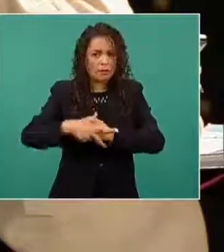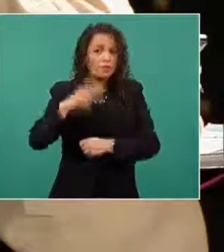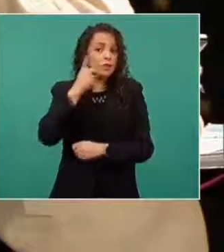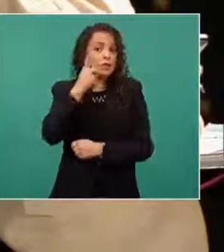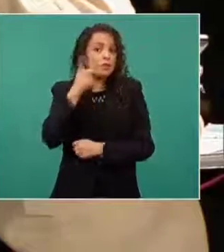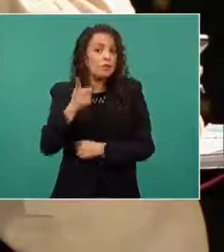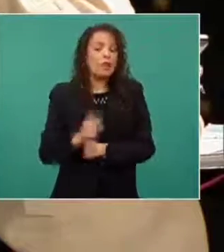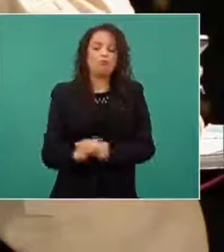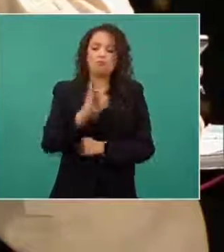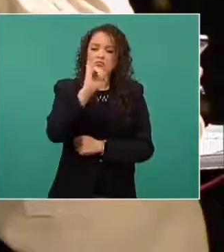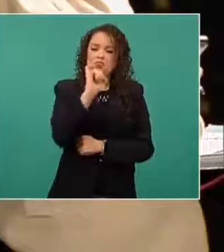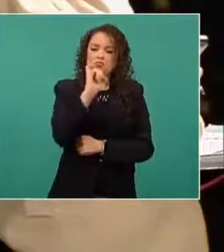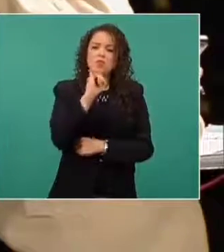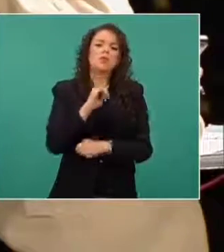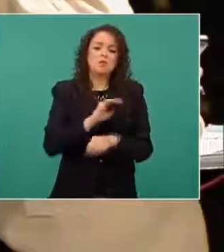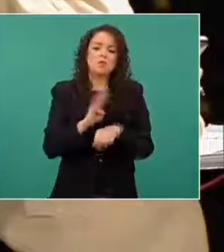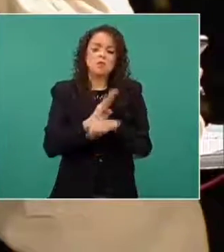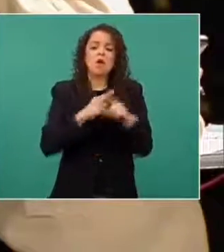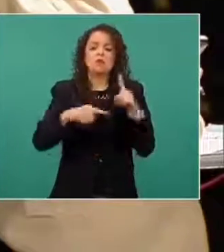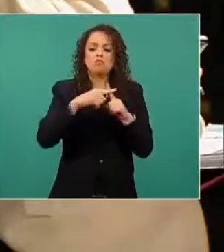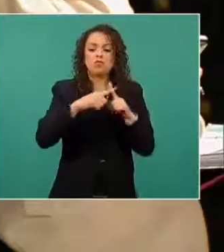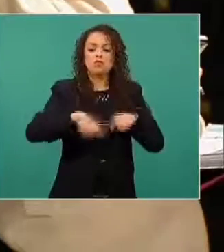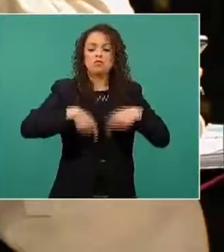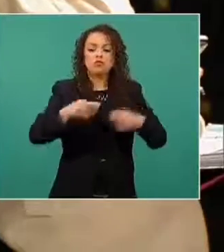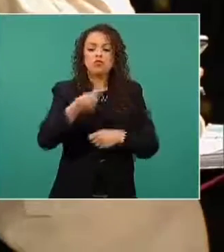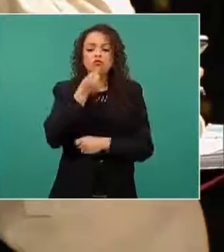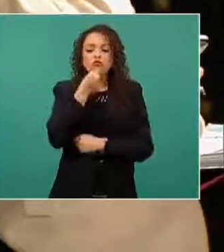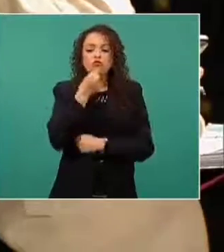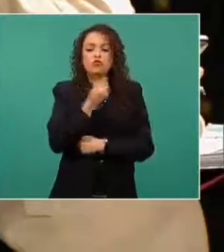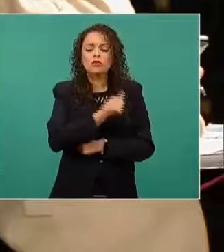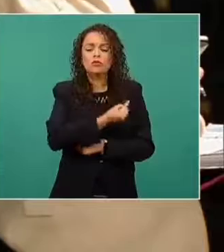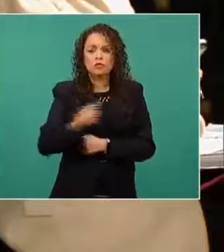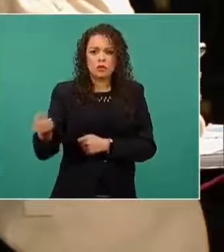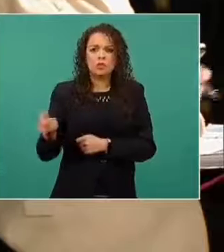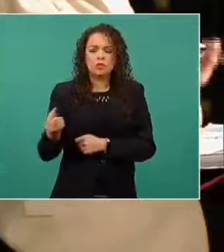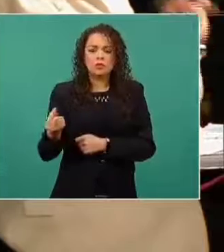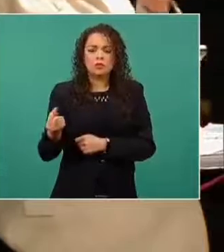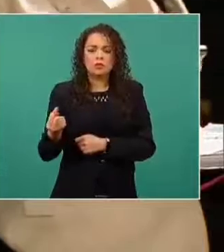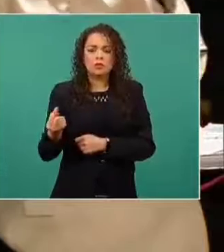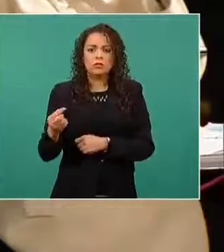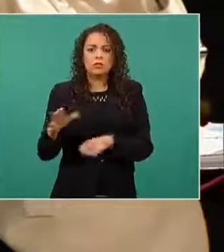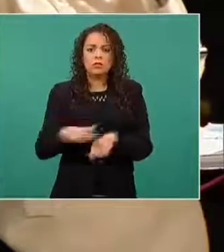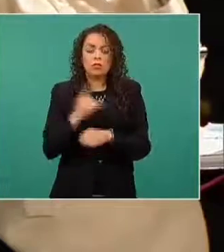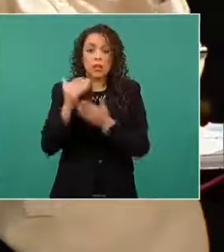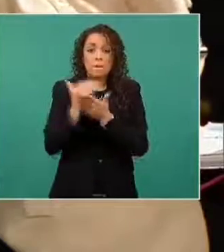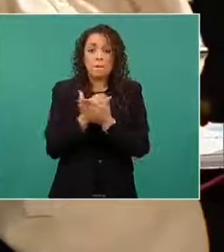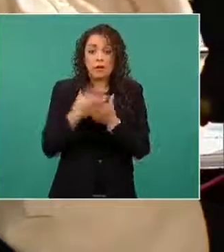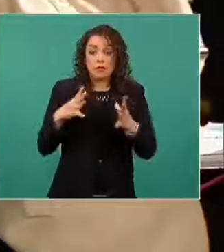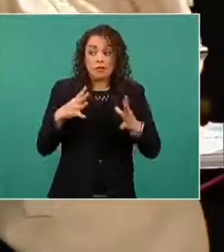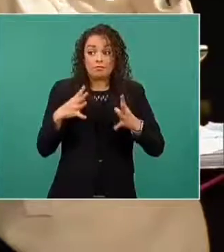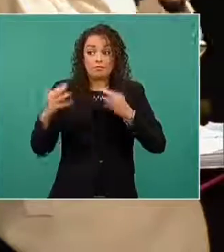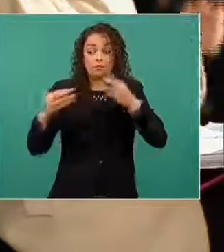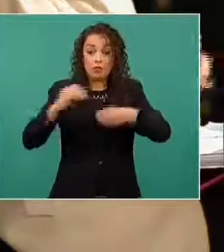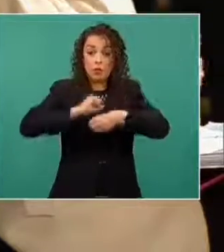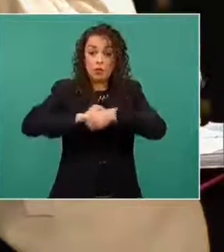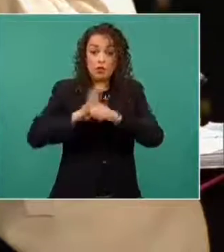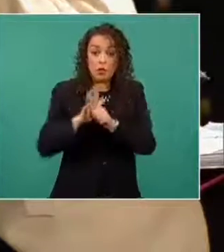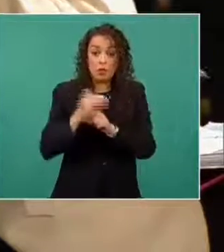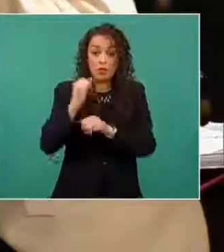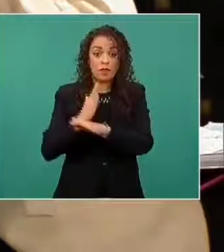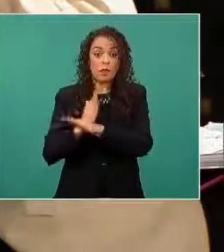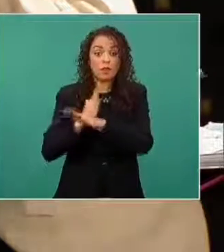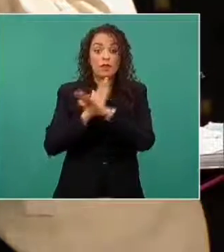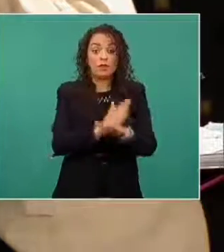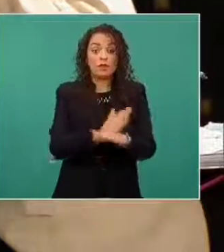mostró a favor de la vacunación de los niños más pequeños, ya que no sólo reduce su papel en la transmisión de COVID-19, sino que también los protege de la gravedad